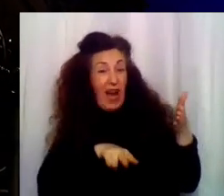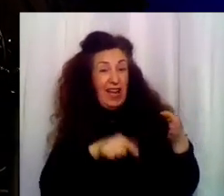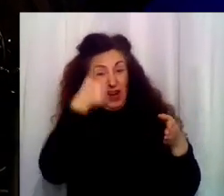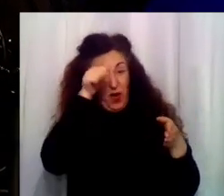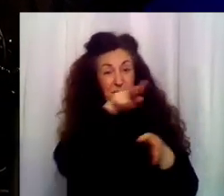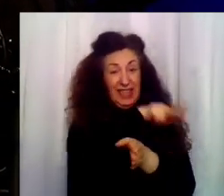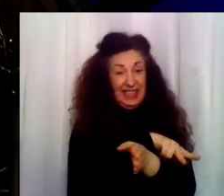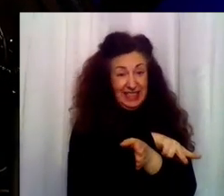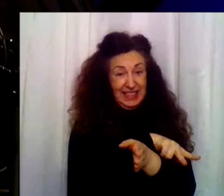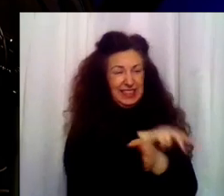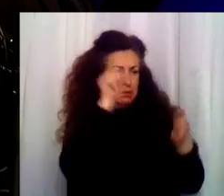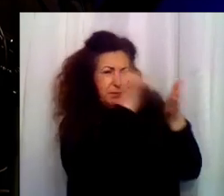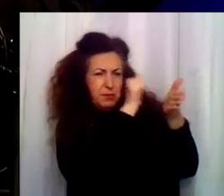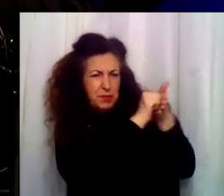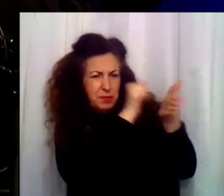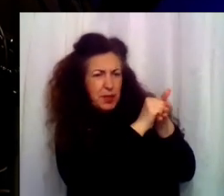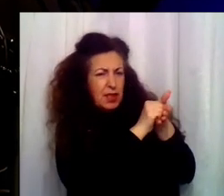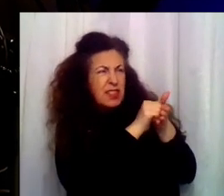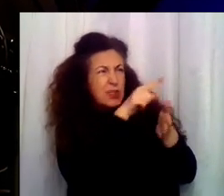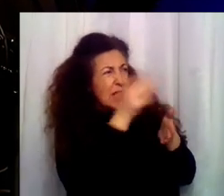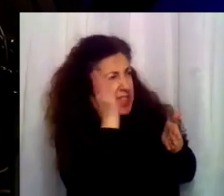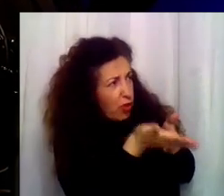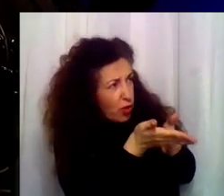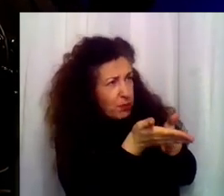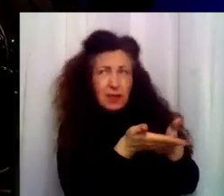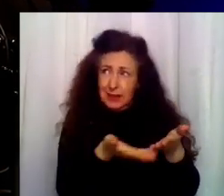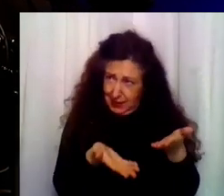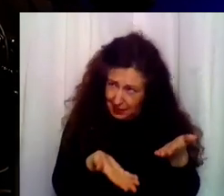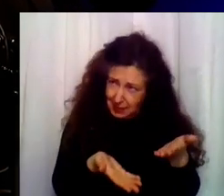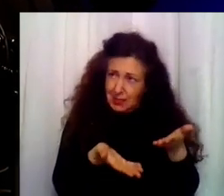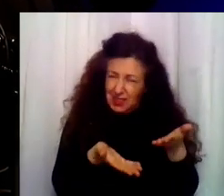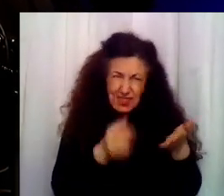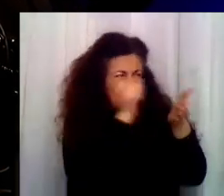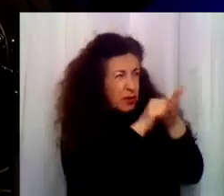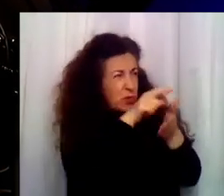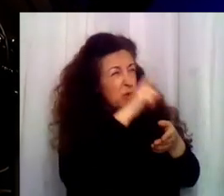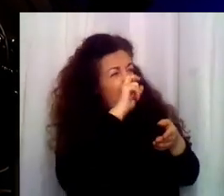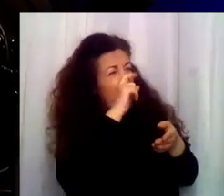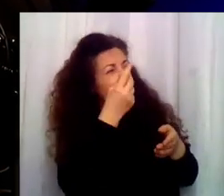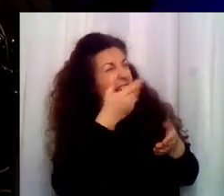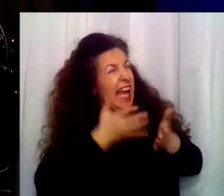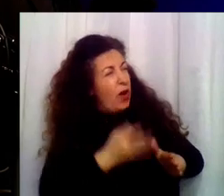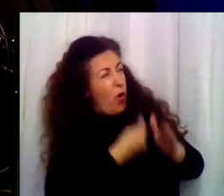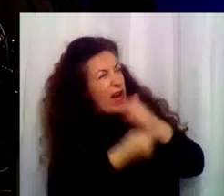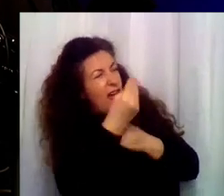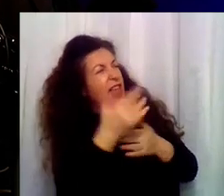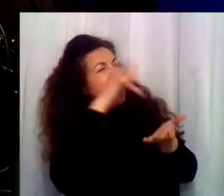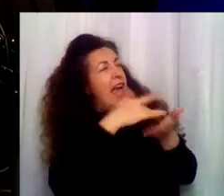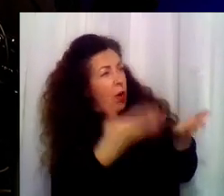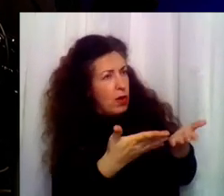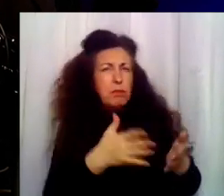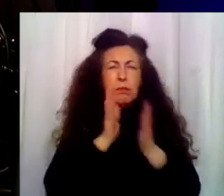¡Hugo! ¿Eh? ¿Estás dormido? Estaba. ¿Tú te acuerdas de cuando nació Rubén? Sí, claro. Hugo, acuérdate.